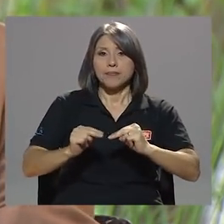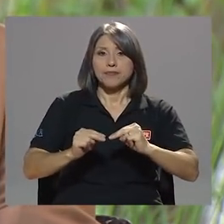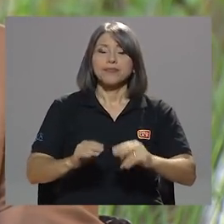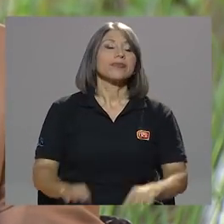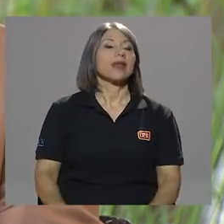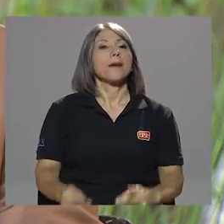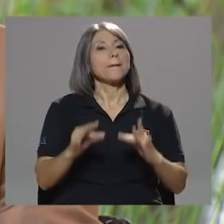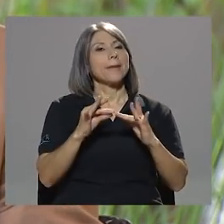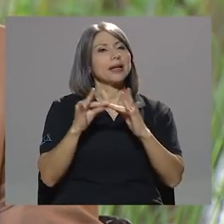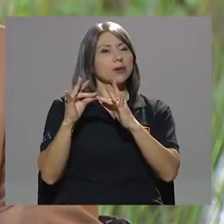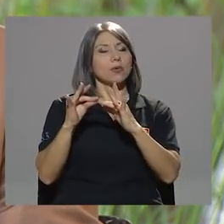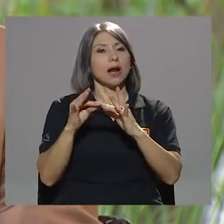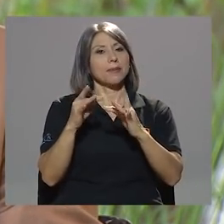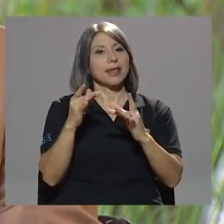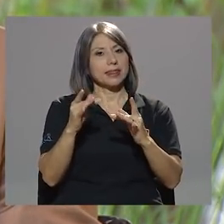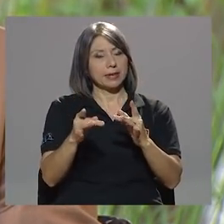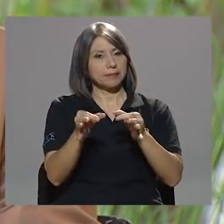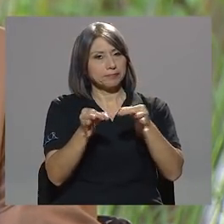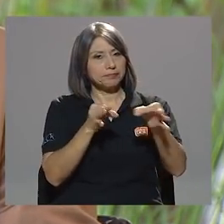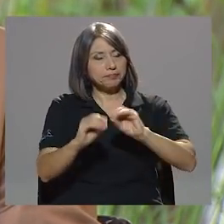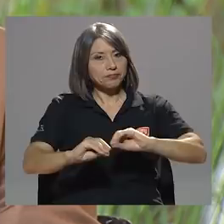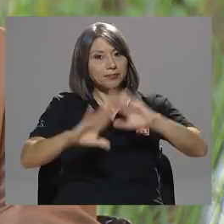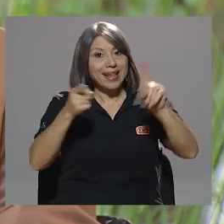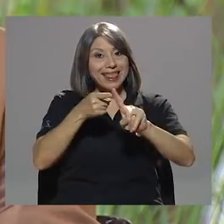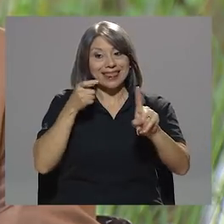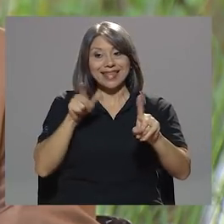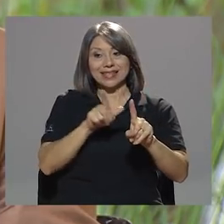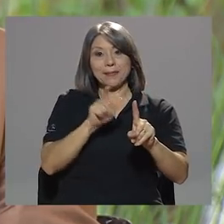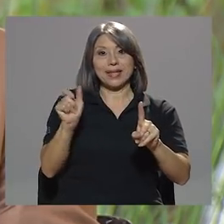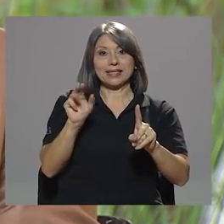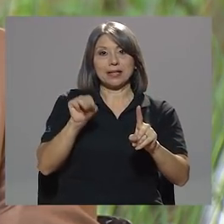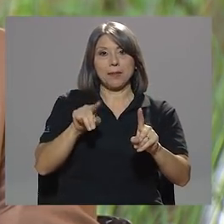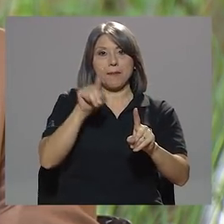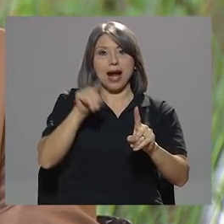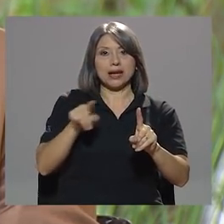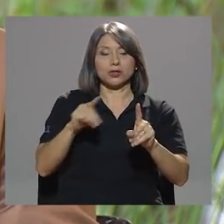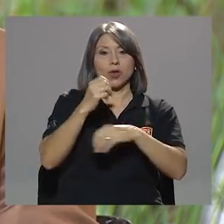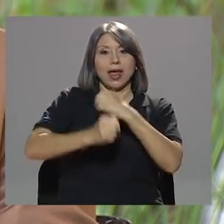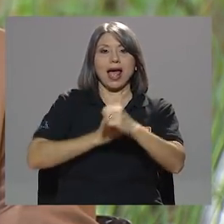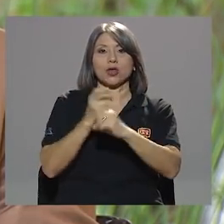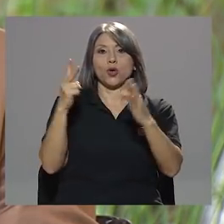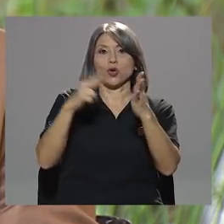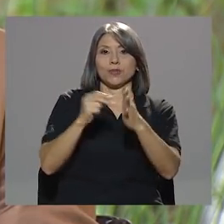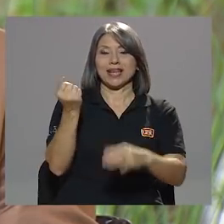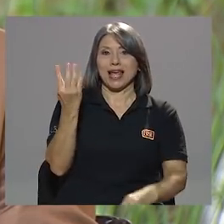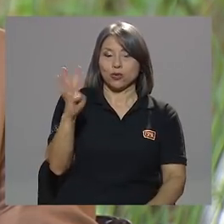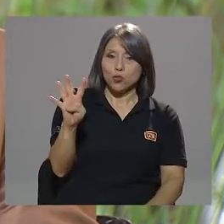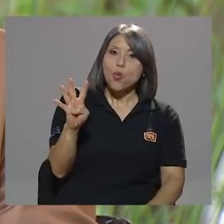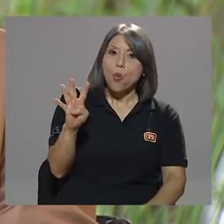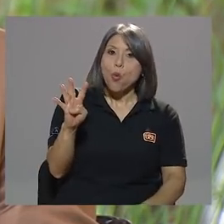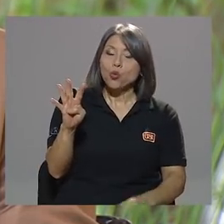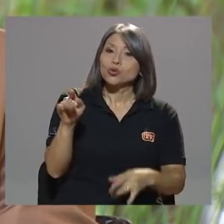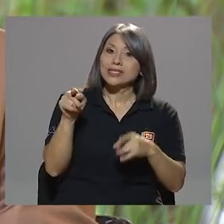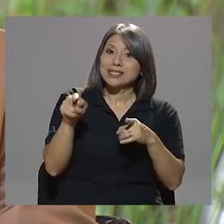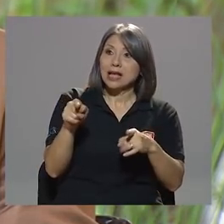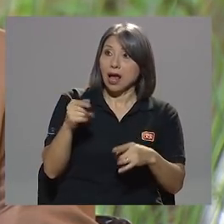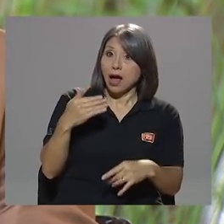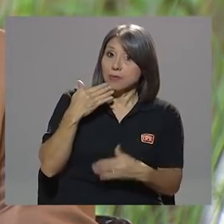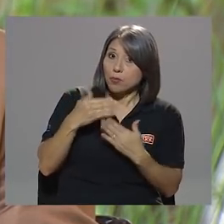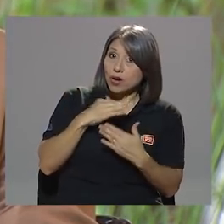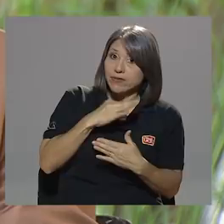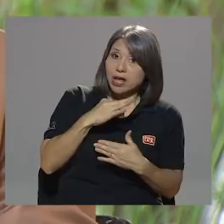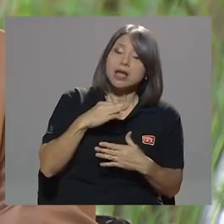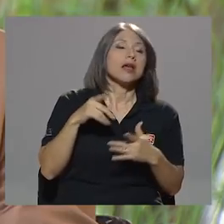Particularmente, dejemos claro, desde marzo del 2014... ¿Había buena fe en eso? Desde marzo del 2014